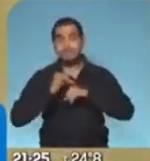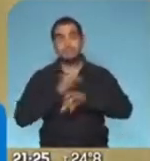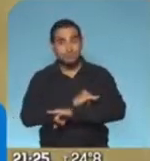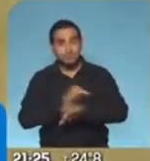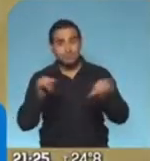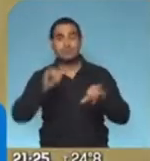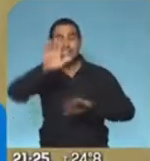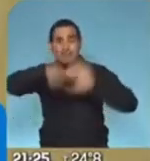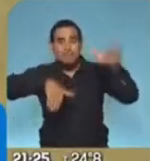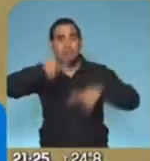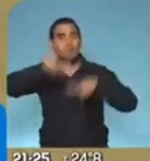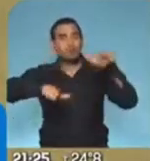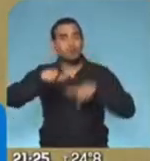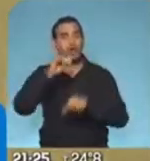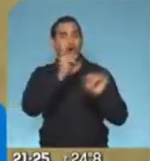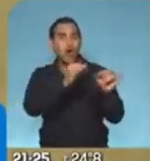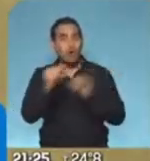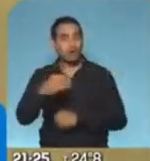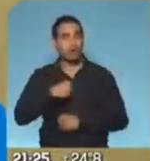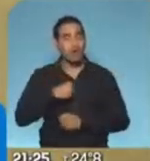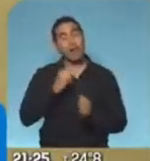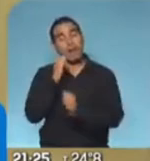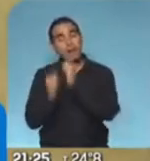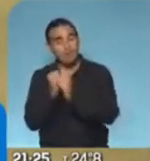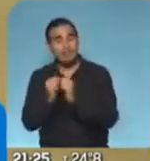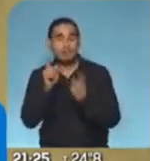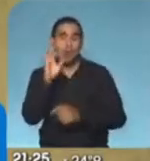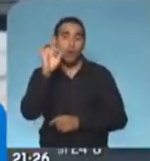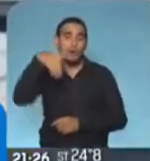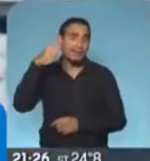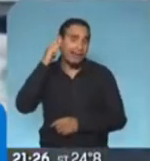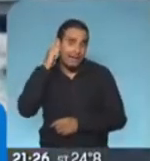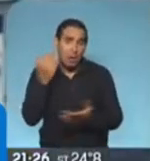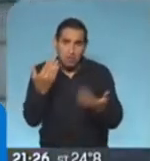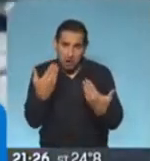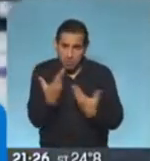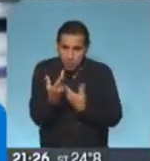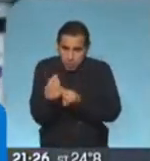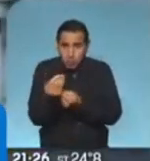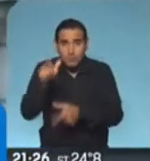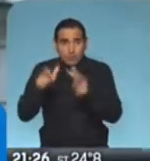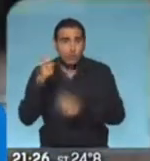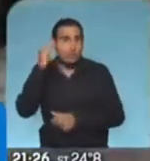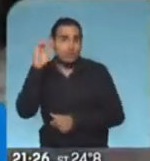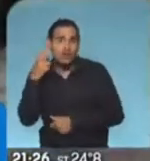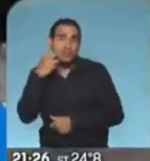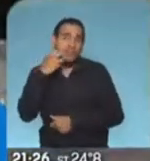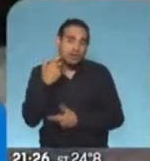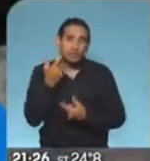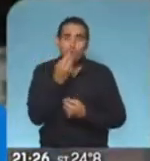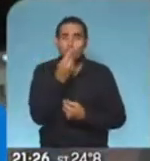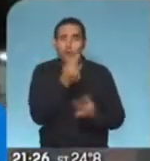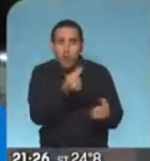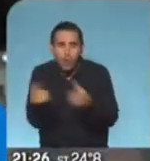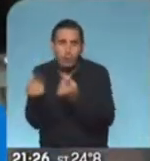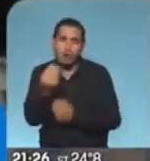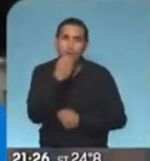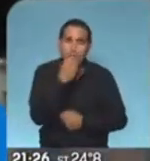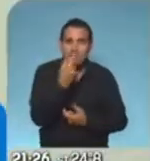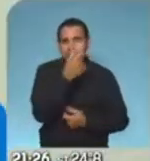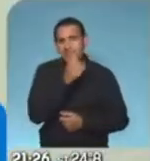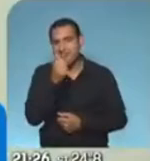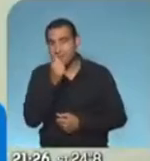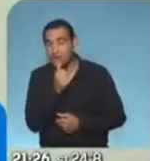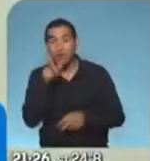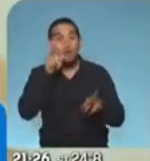convocatoria a jóvenes voluntarios, empresas y ONGs que puedan ayudar a los adultos mayores en la compra de alimentos y medicamentos. trata de este